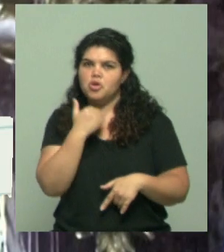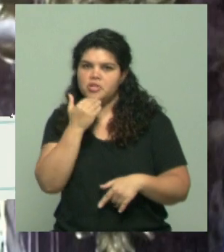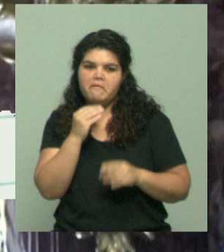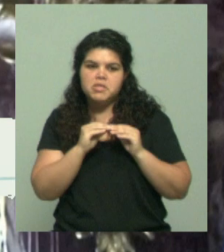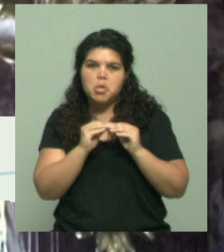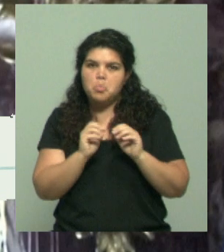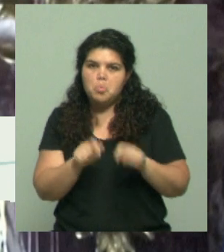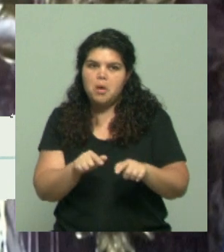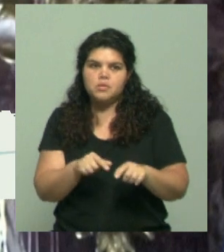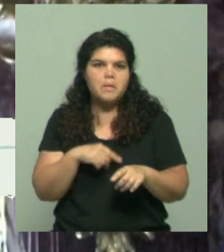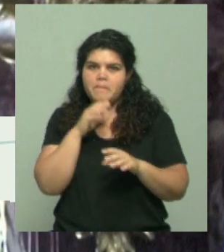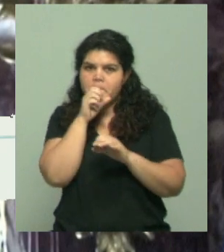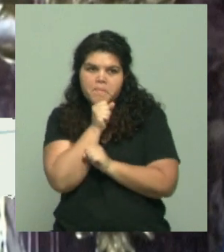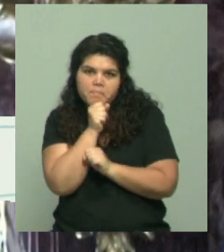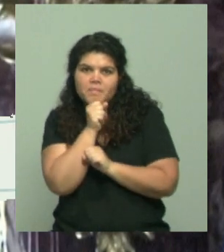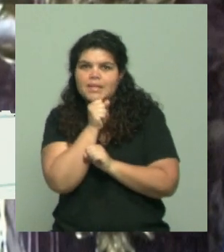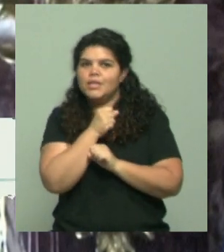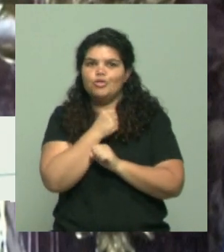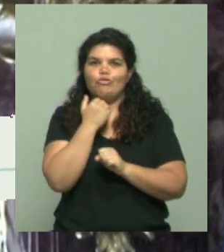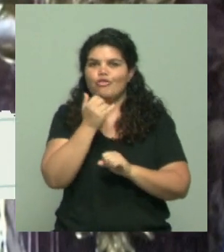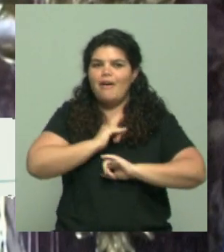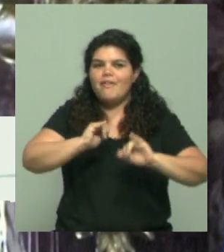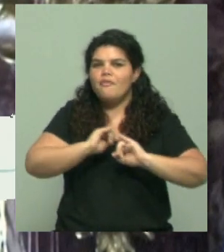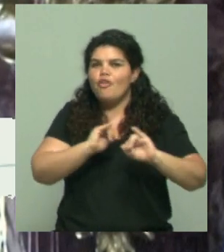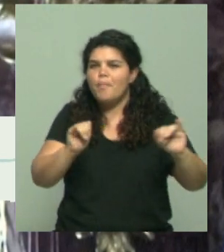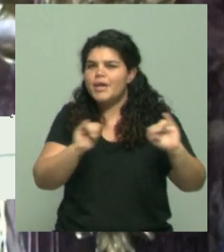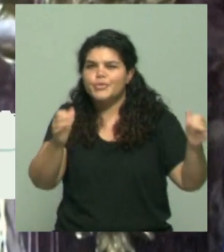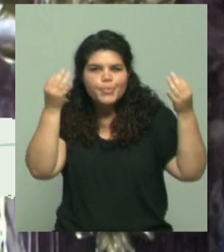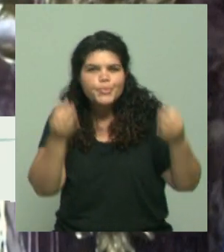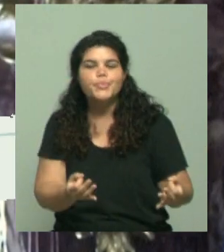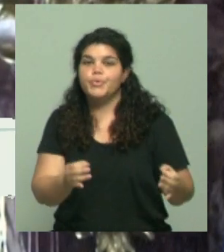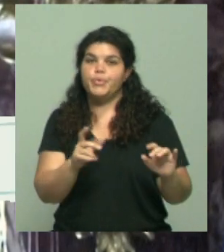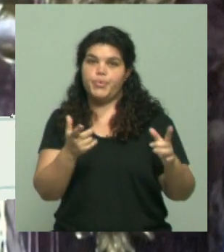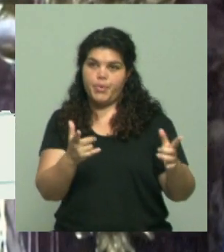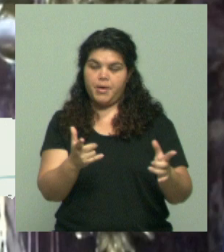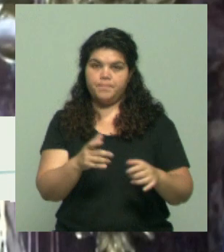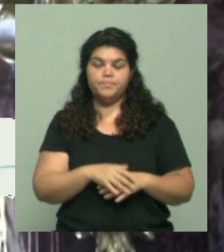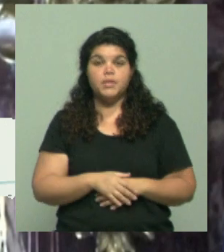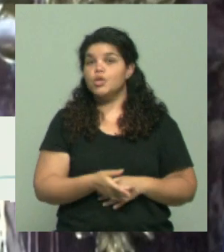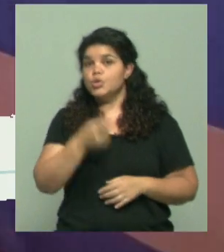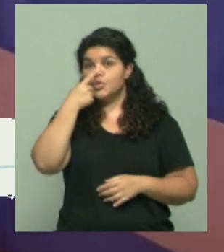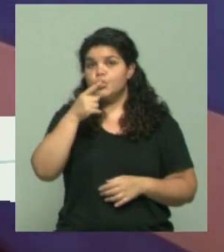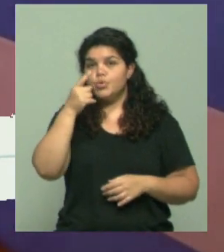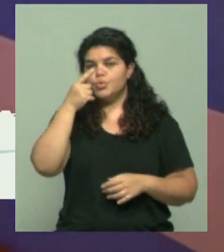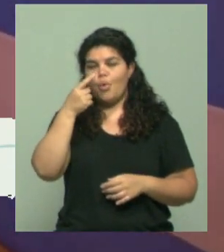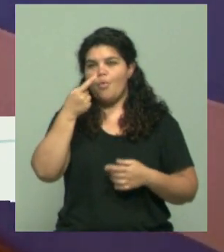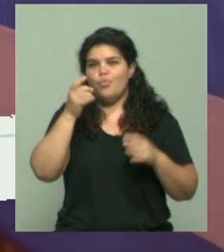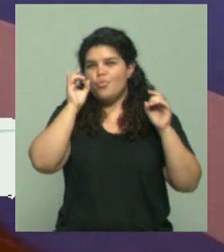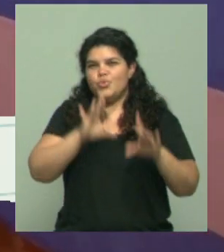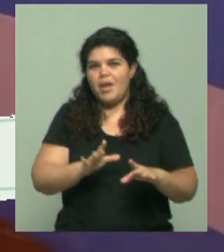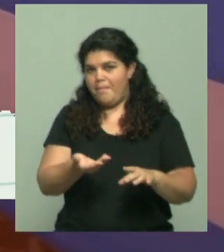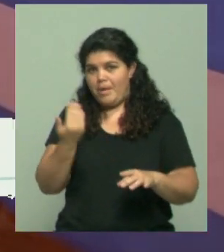todo como incógnita, bueno, creo que lo vayamos a saber, pero la definición precisa fue una salida ante